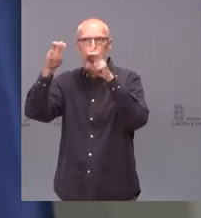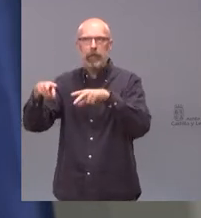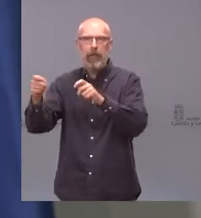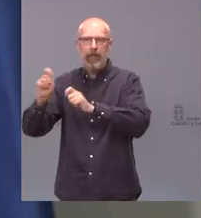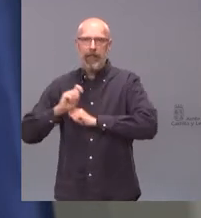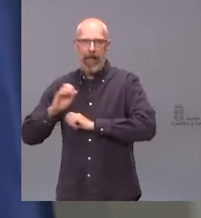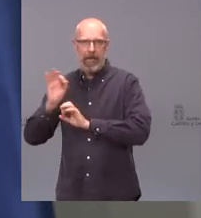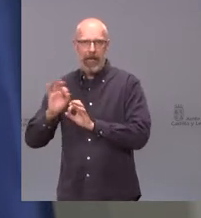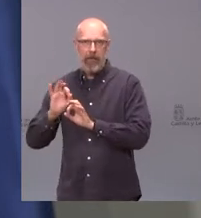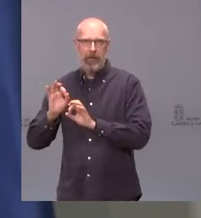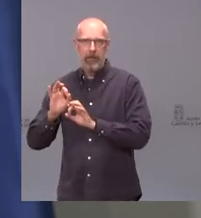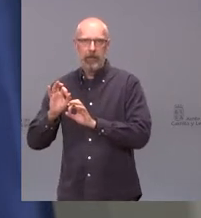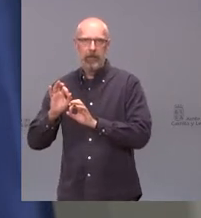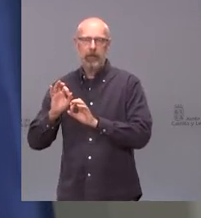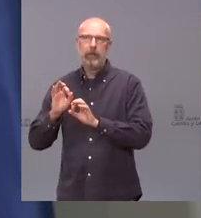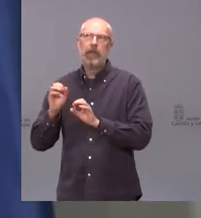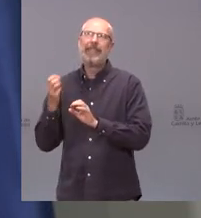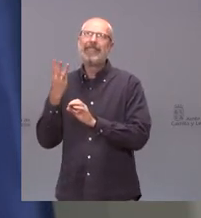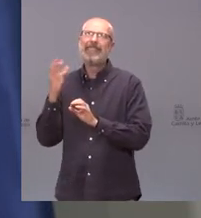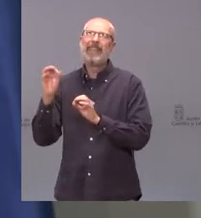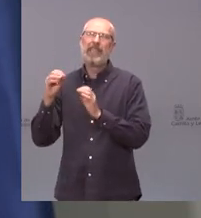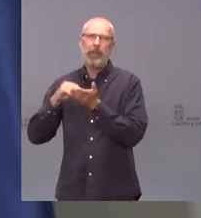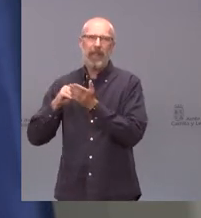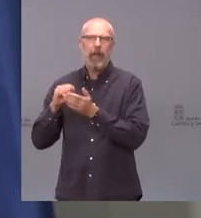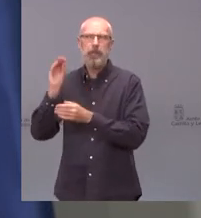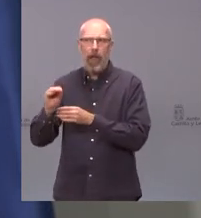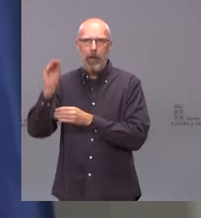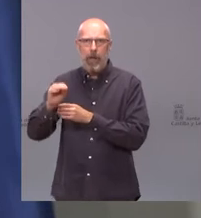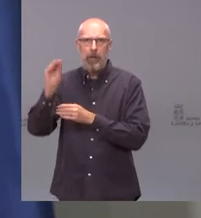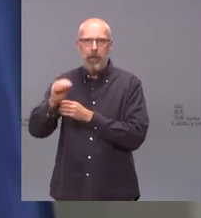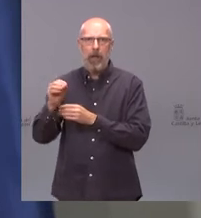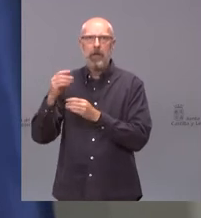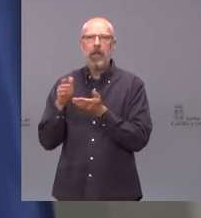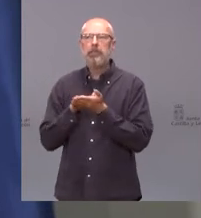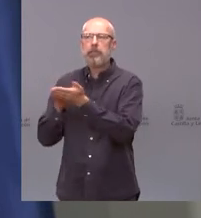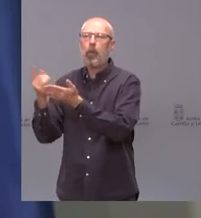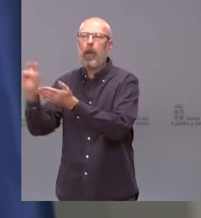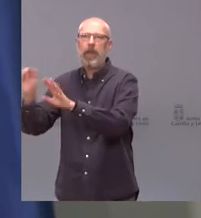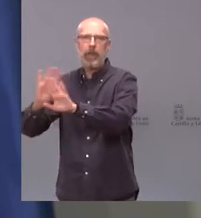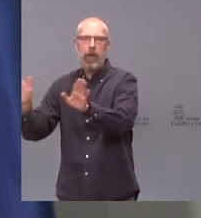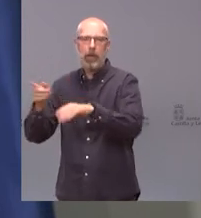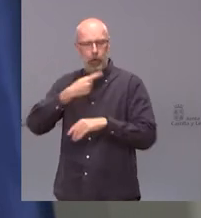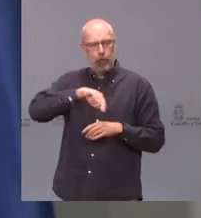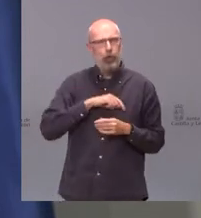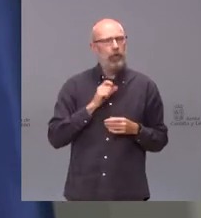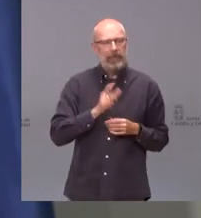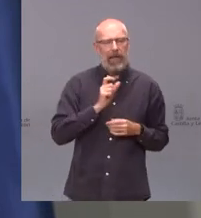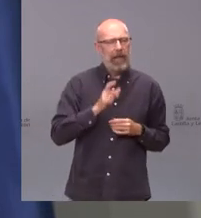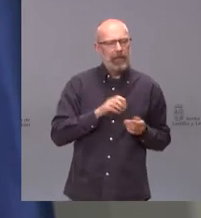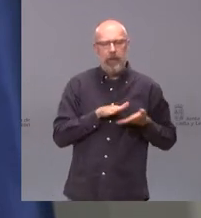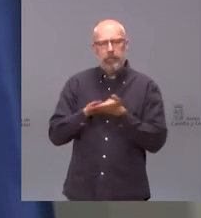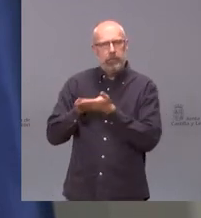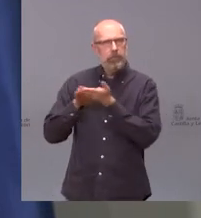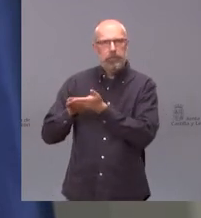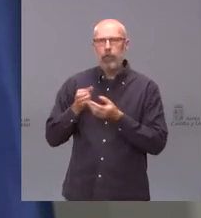una vez de las treinta y tantas veces que tenían que aportarlos y eso es falta de información y eso es falta de transparencia